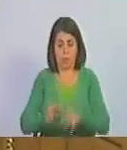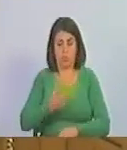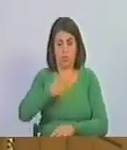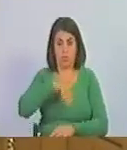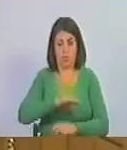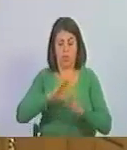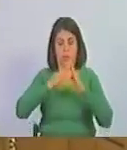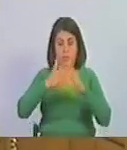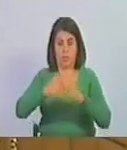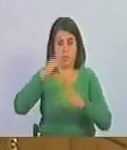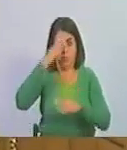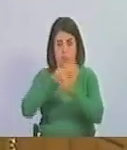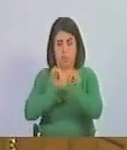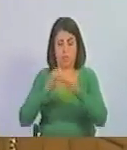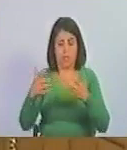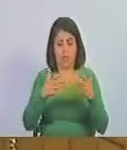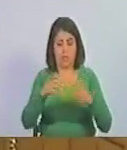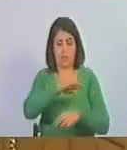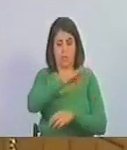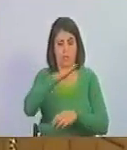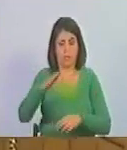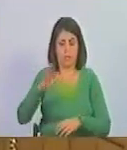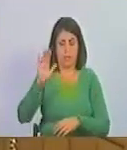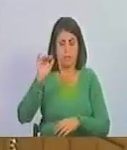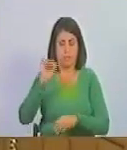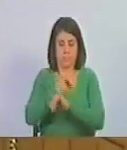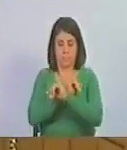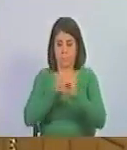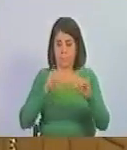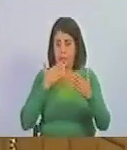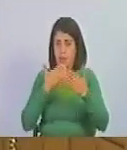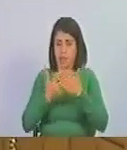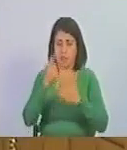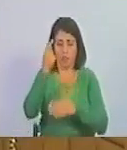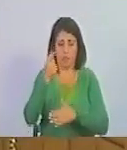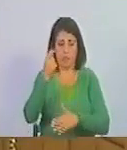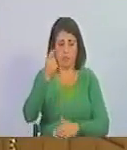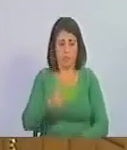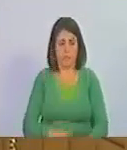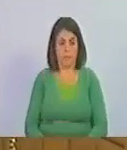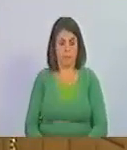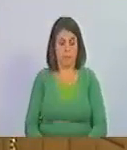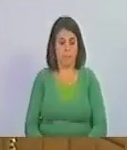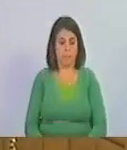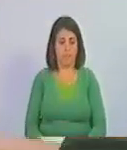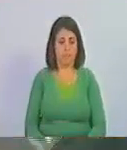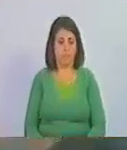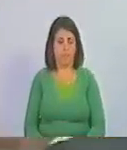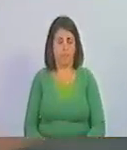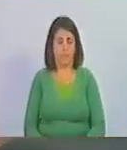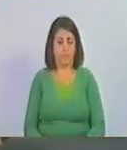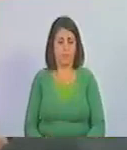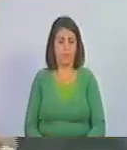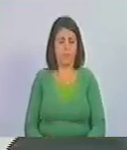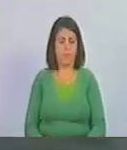nuestra marina de guerra es cuanto compañeros compañeras gracias diputado gracias voy